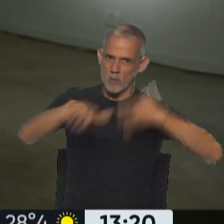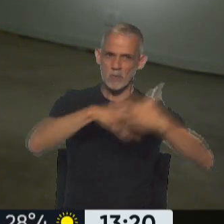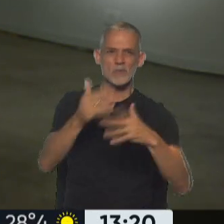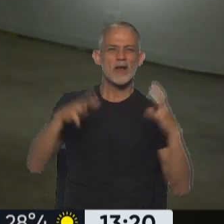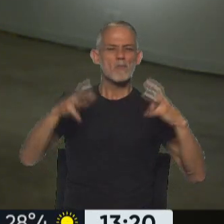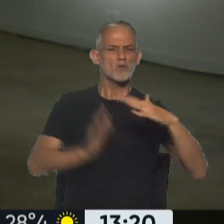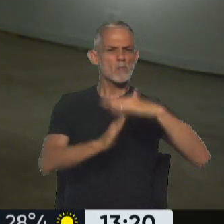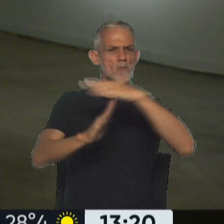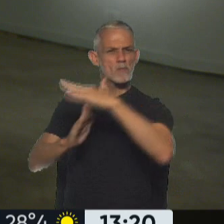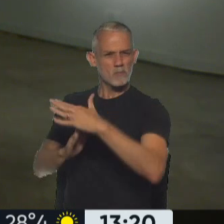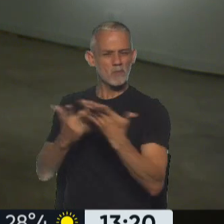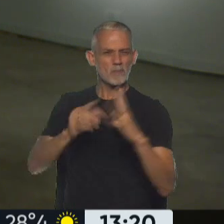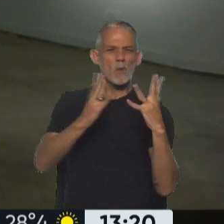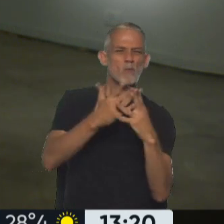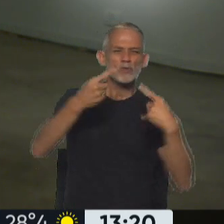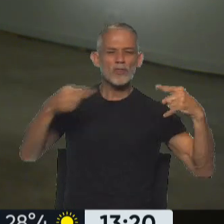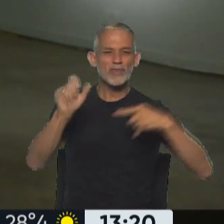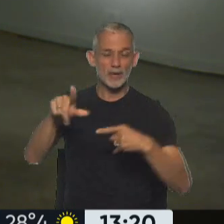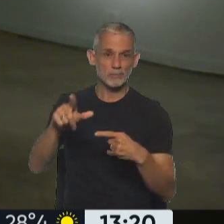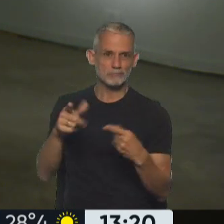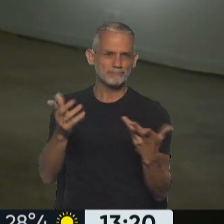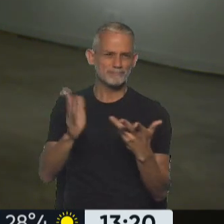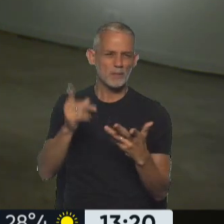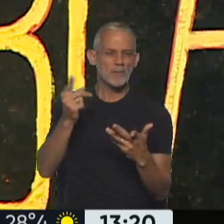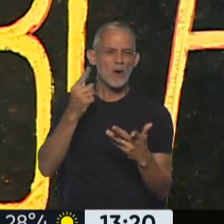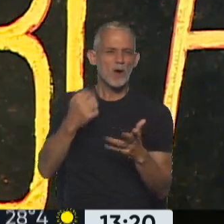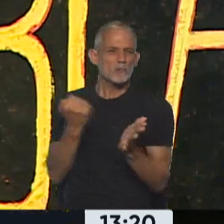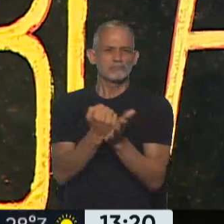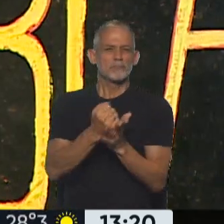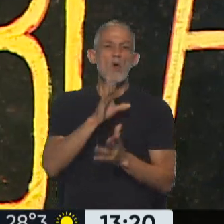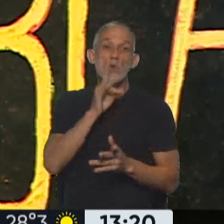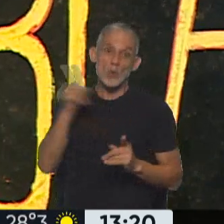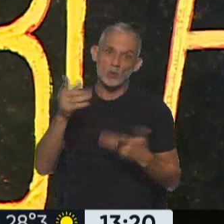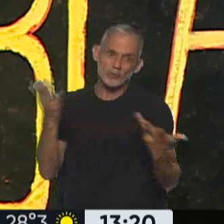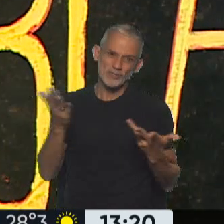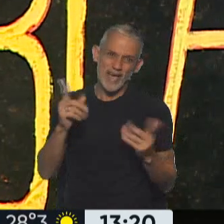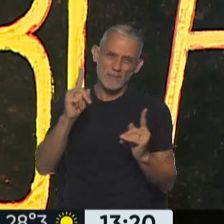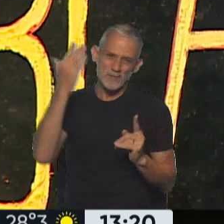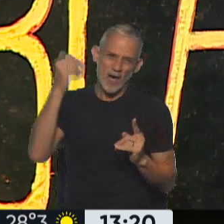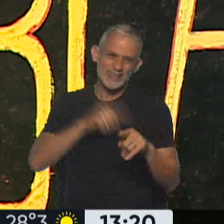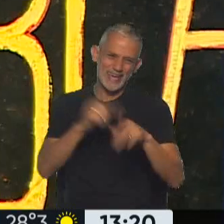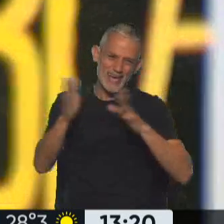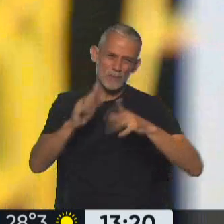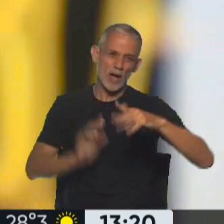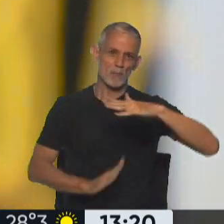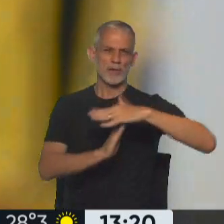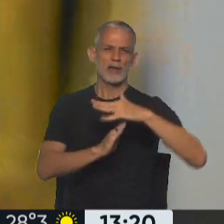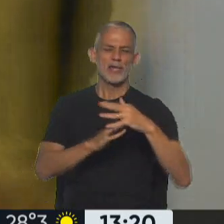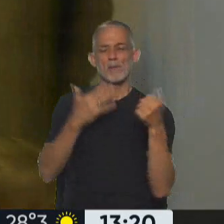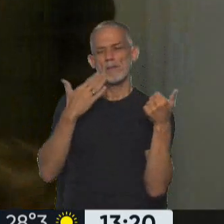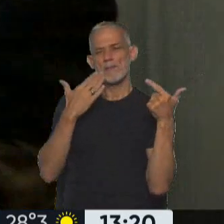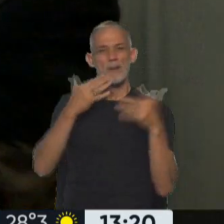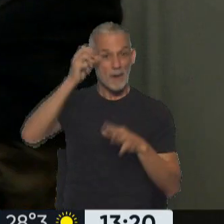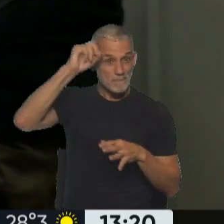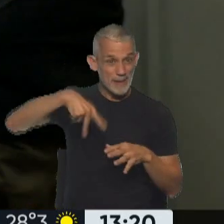de los líderes, el mundo de una cierta iconografía rusa, si se quiere. Ahí vemos el líder que habla, ese